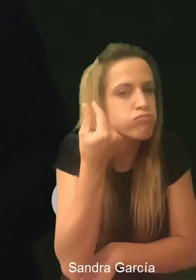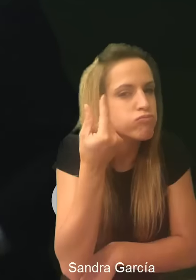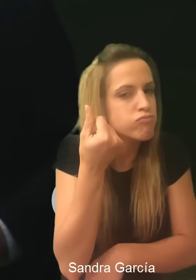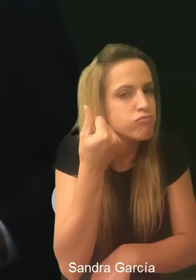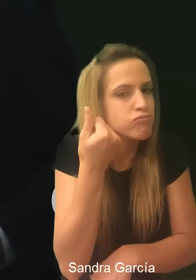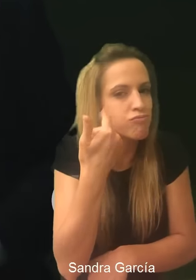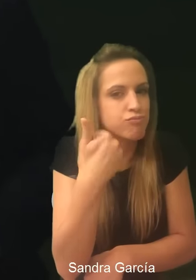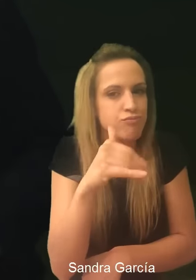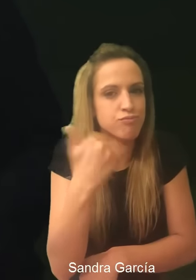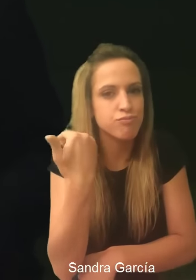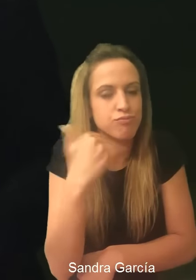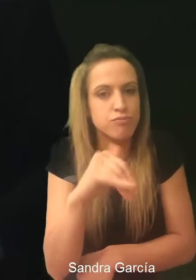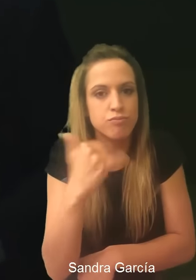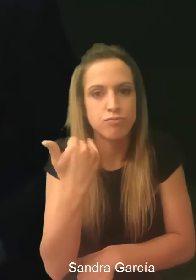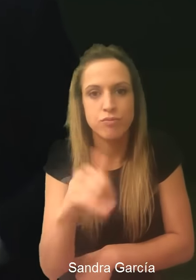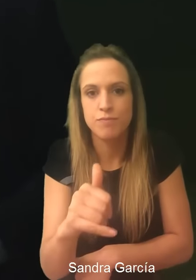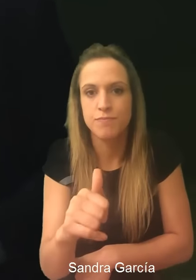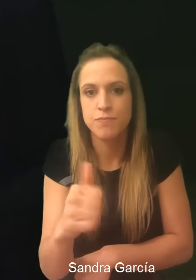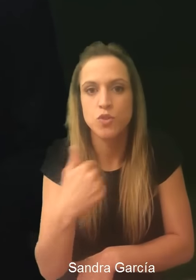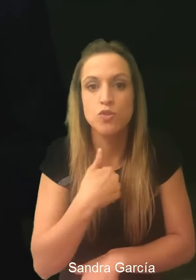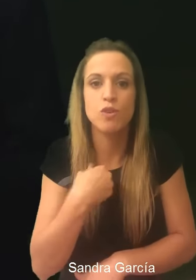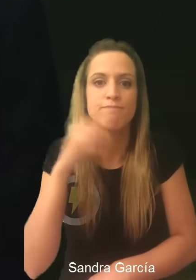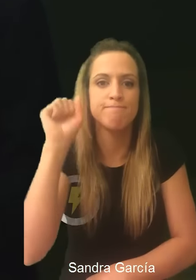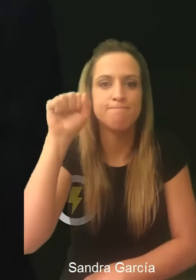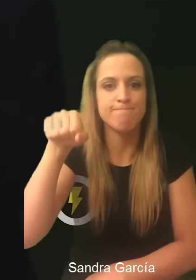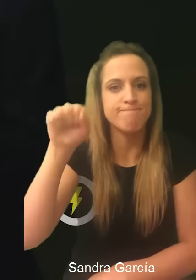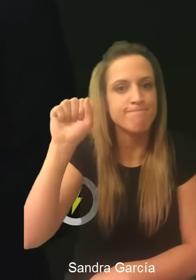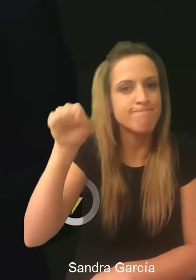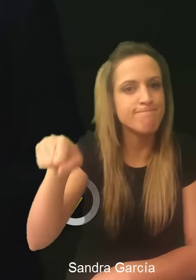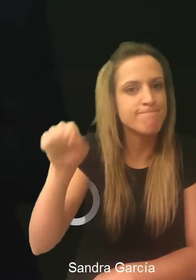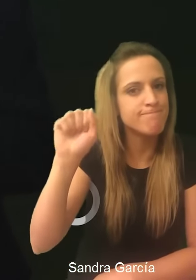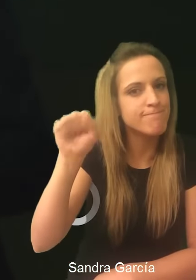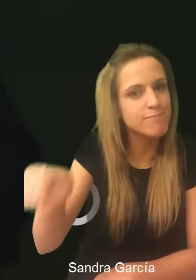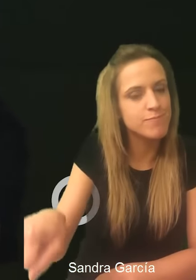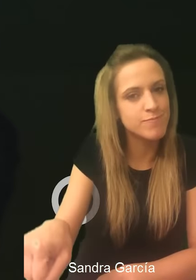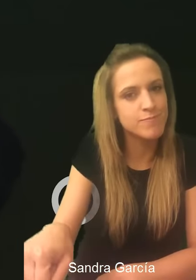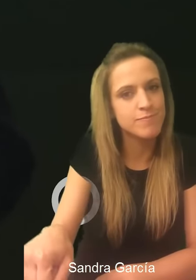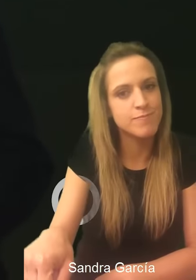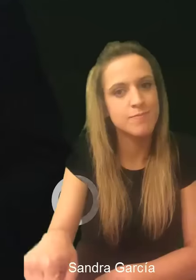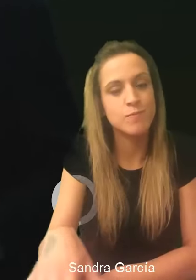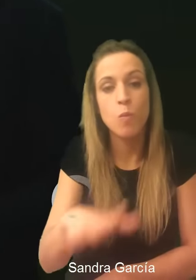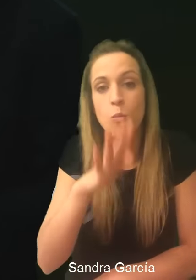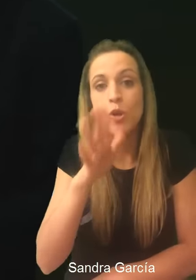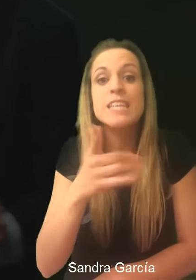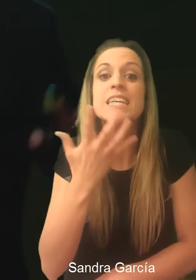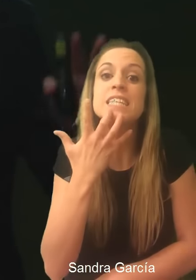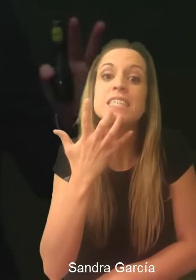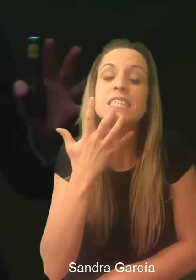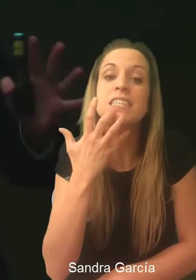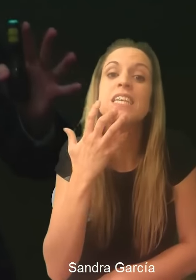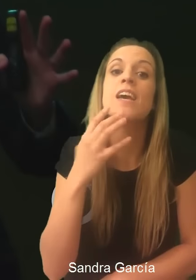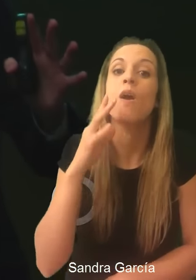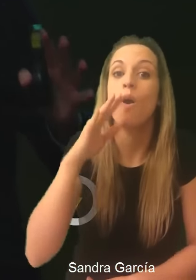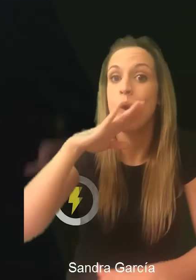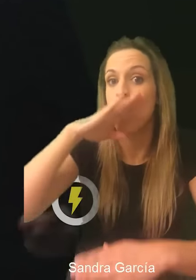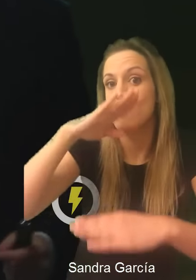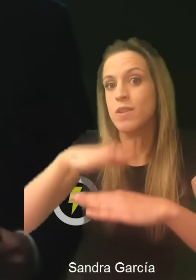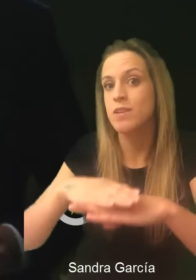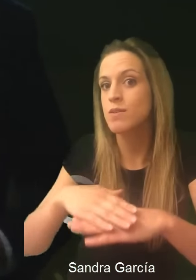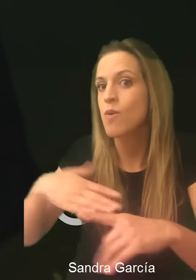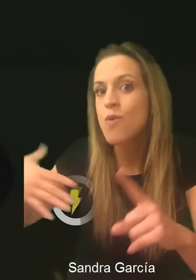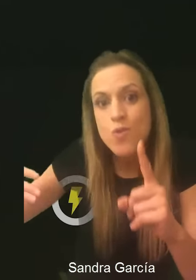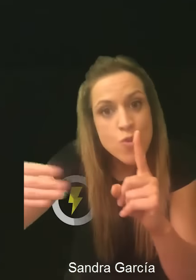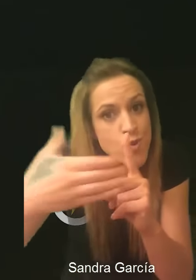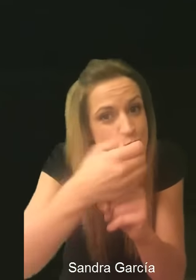formar una empresa necesitas mucho dinero. Completamente, falso, rotundamente, lo que se necesitan son dos manos, mucha